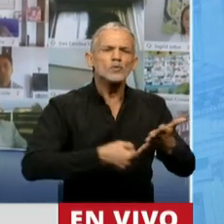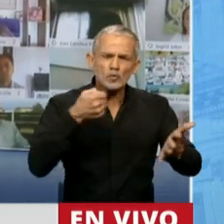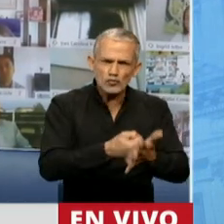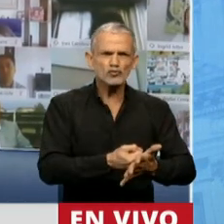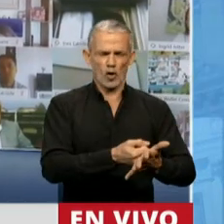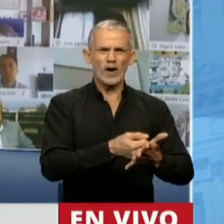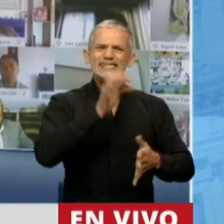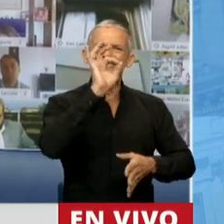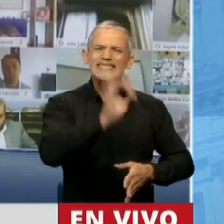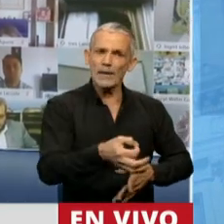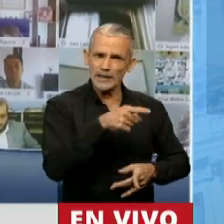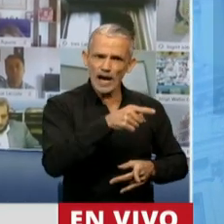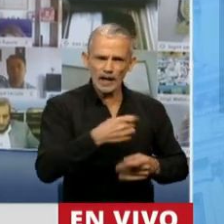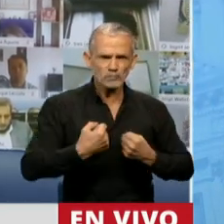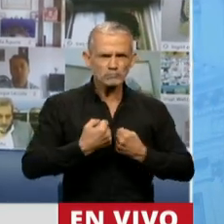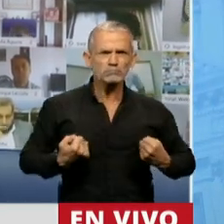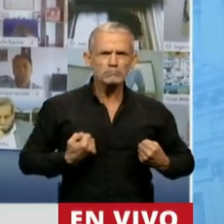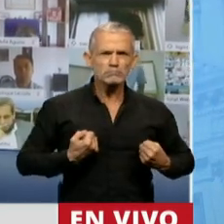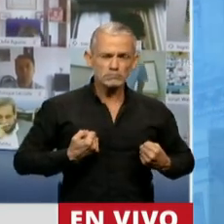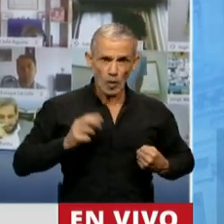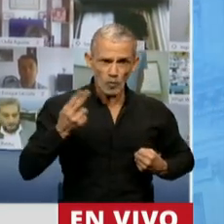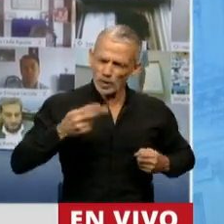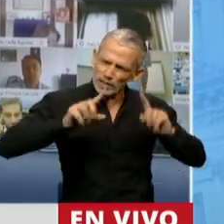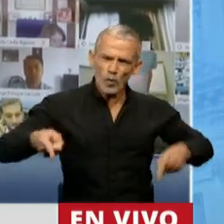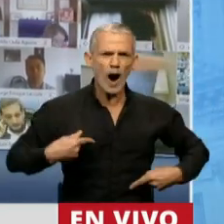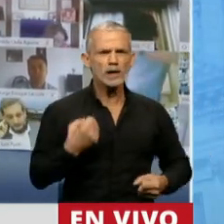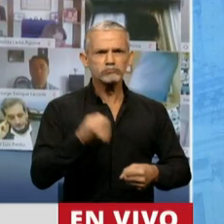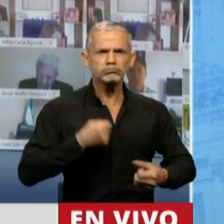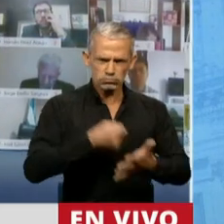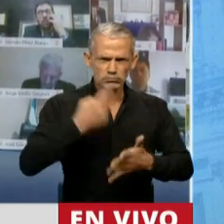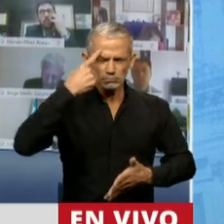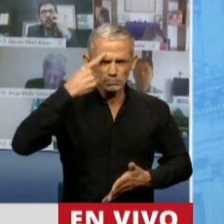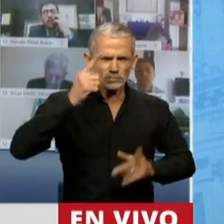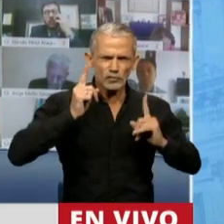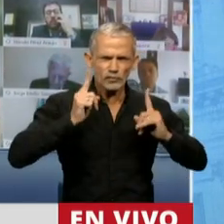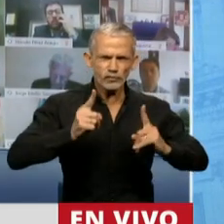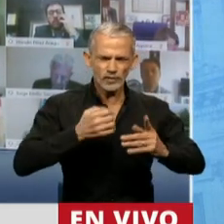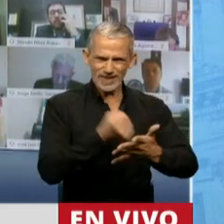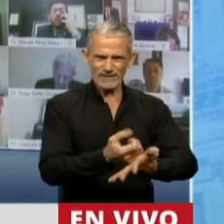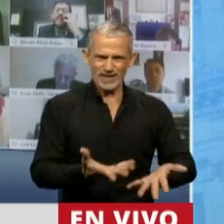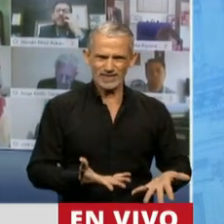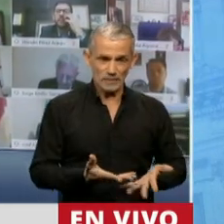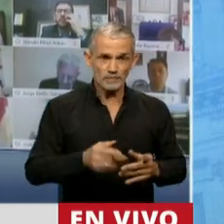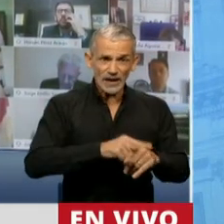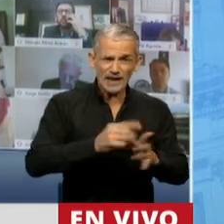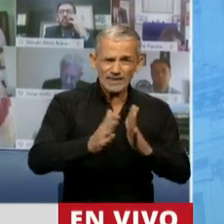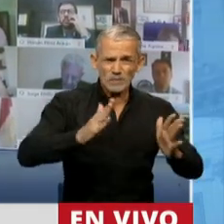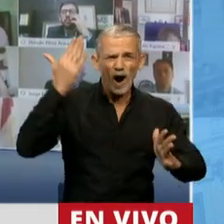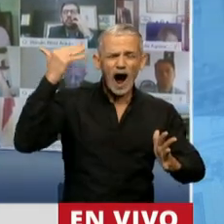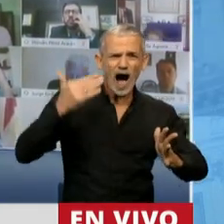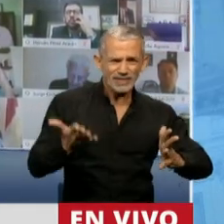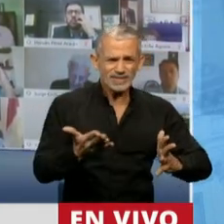pelearon, y sabían que estaban dispuestos hasta dar su vida por aquello en lo que creían. En los tiempos de la